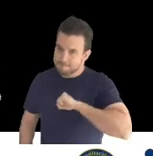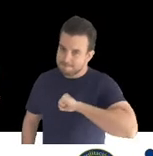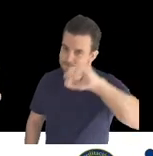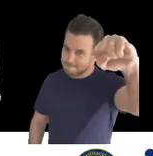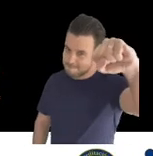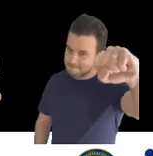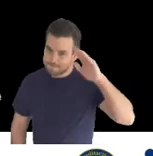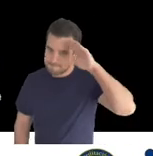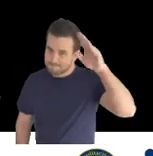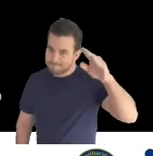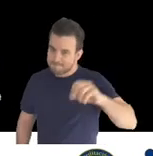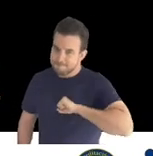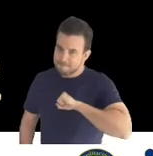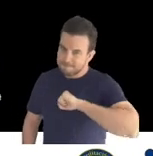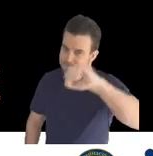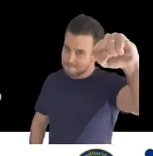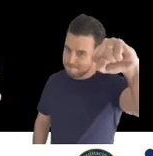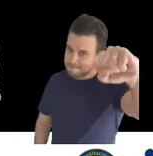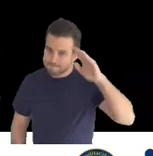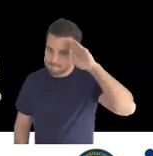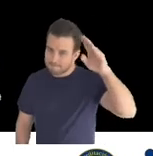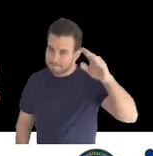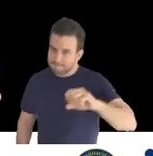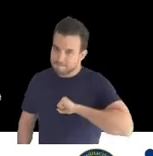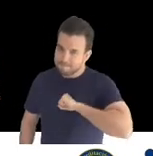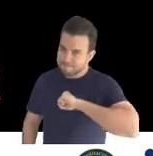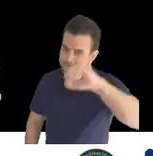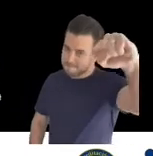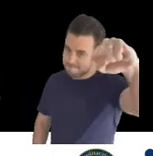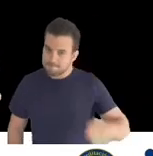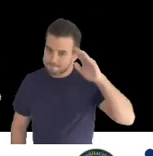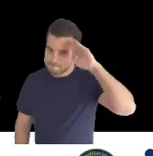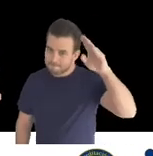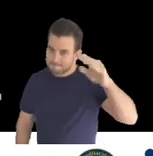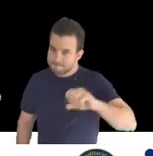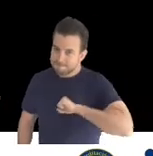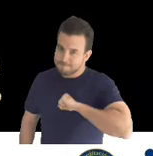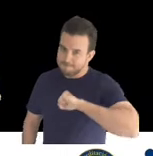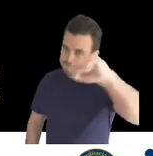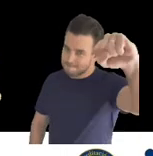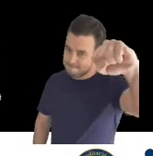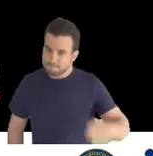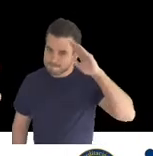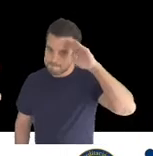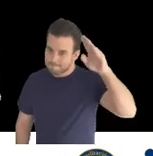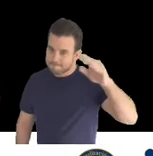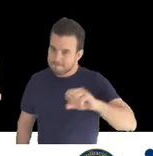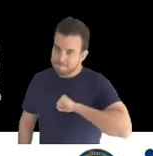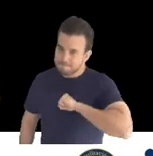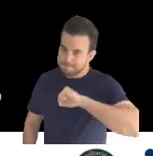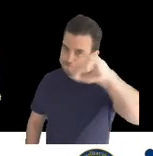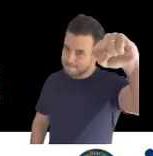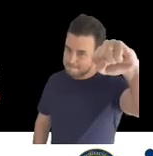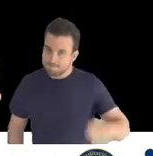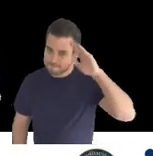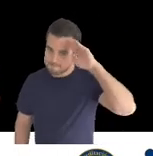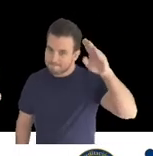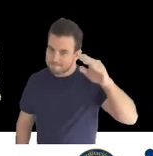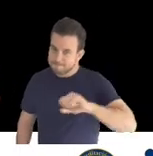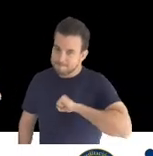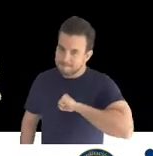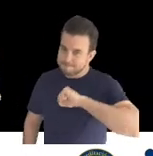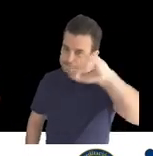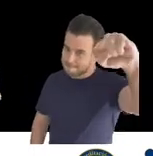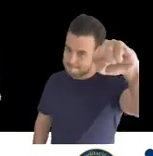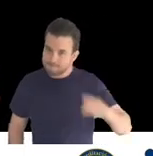Y conocer lo que hacen los egresados, los triunfos que tengan los egresados, es importante para la universidad porque los egresados son la imagen de la universidad.